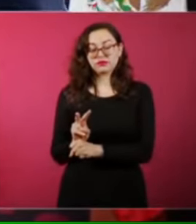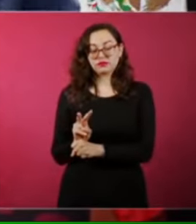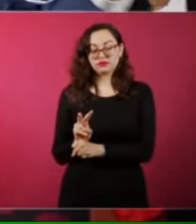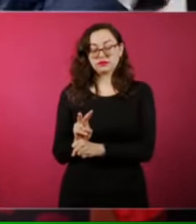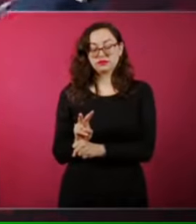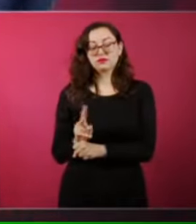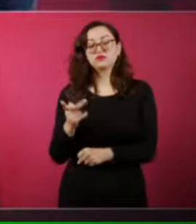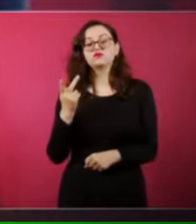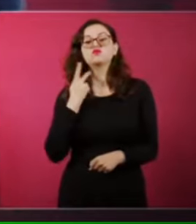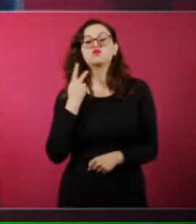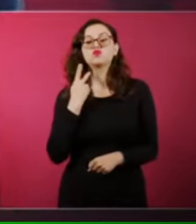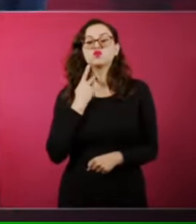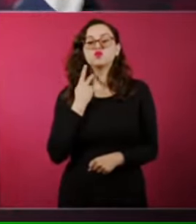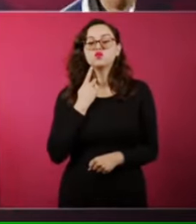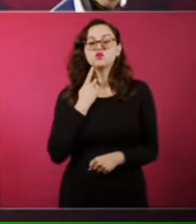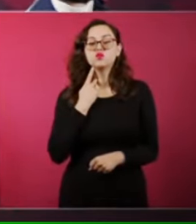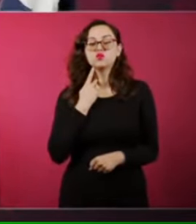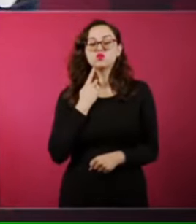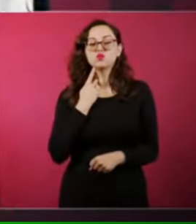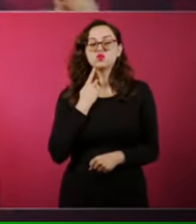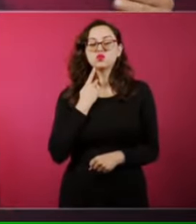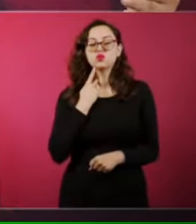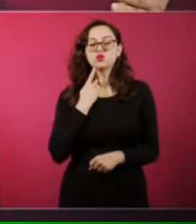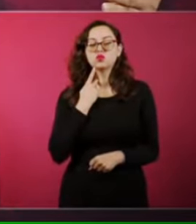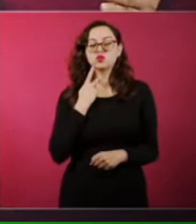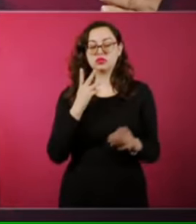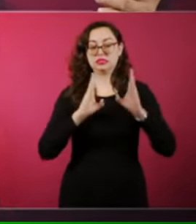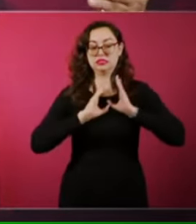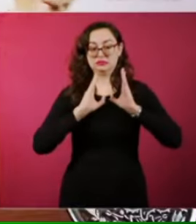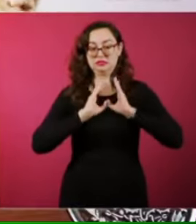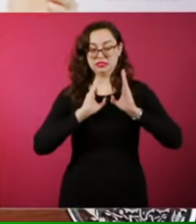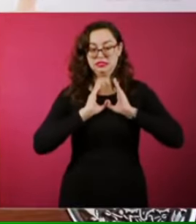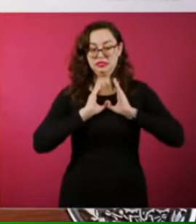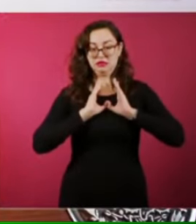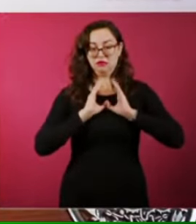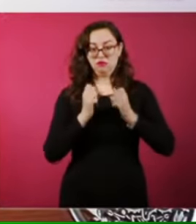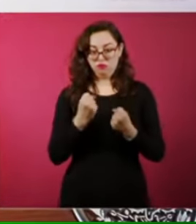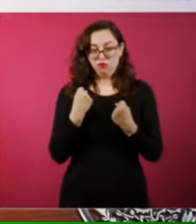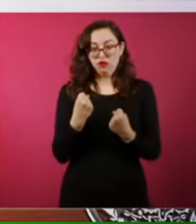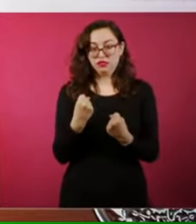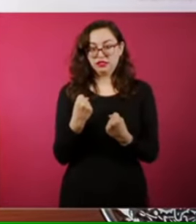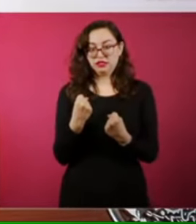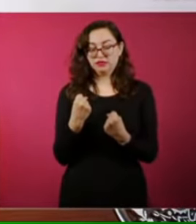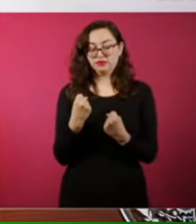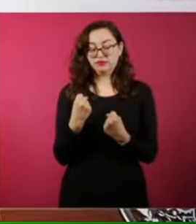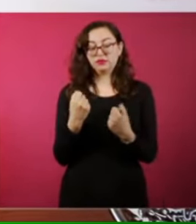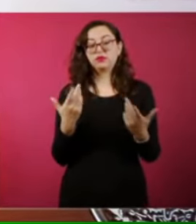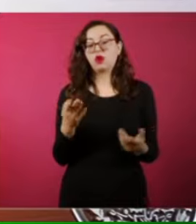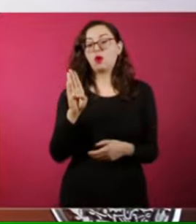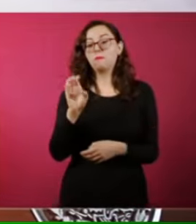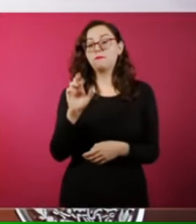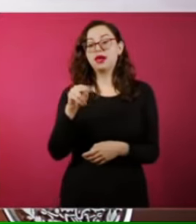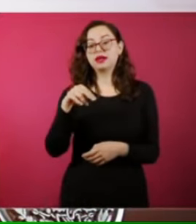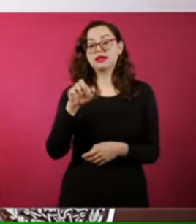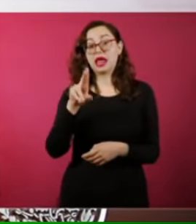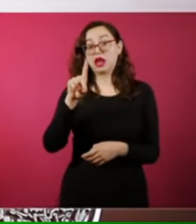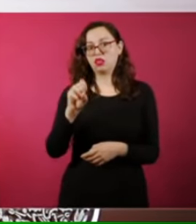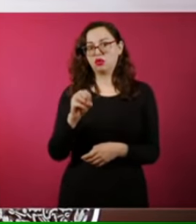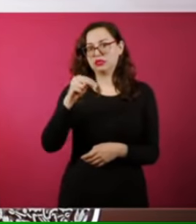políticamente y militarmente en el norte era Bernardo Reyes,